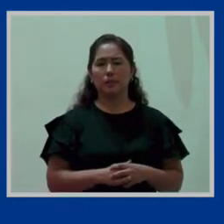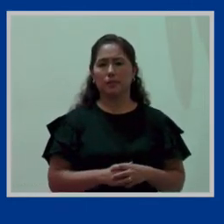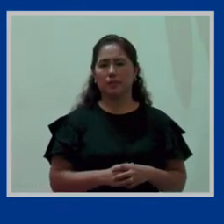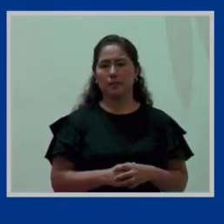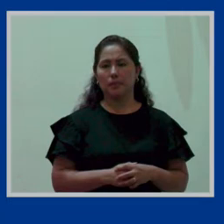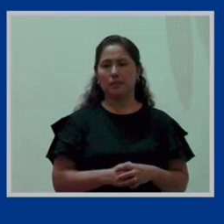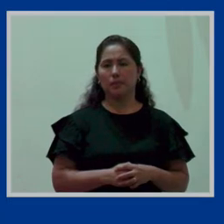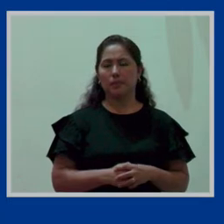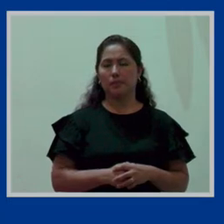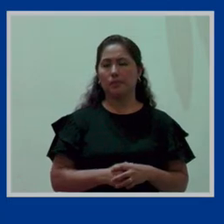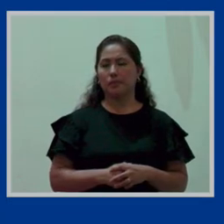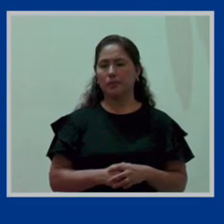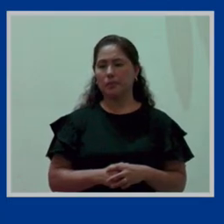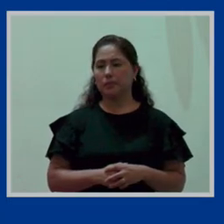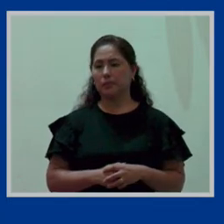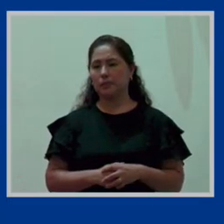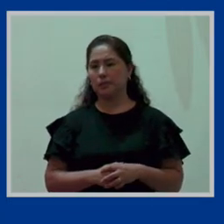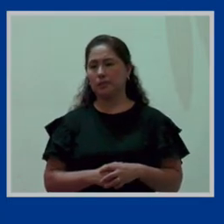a ver